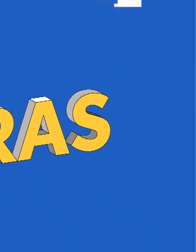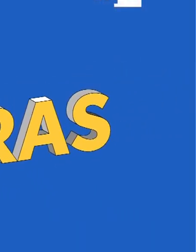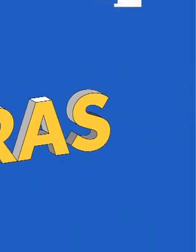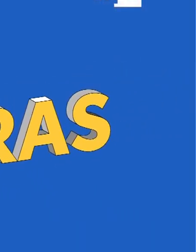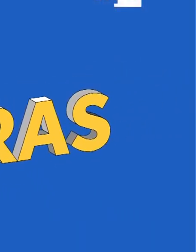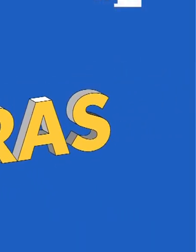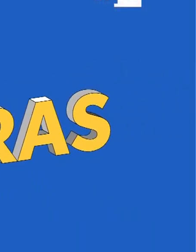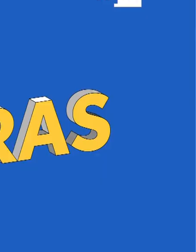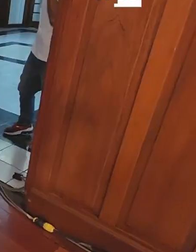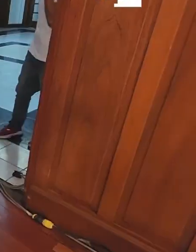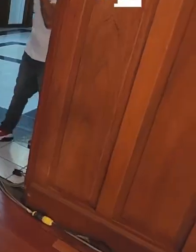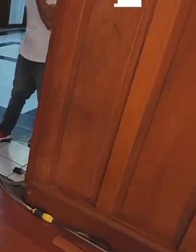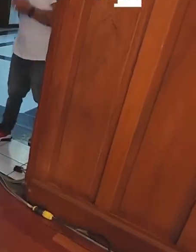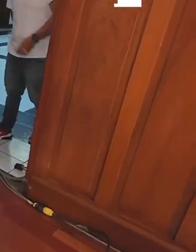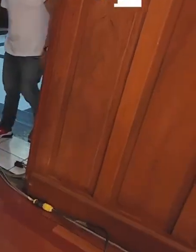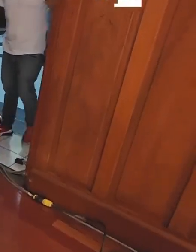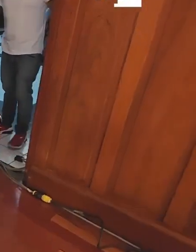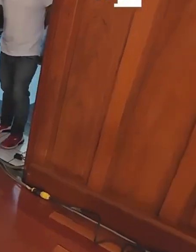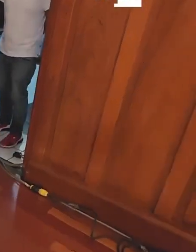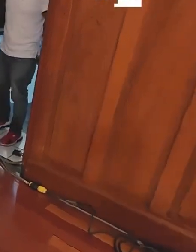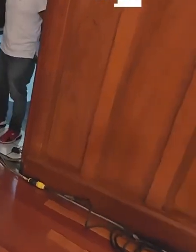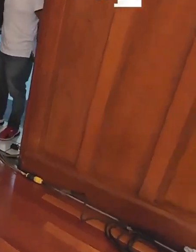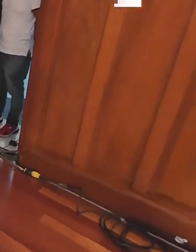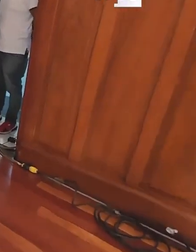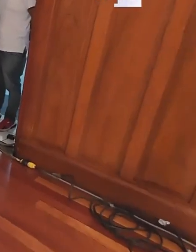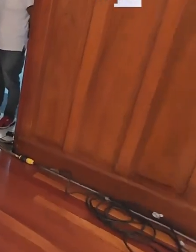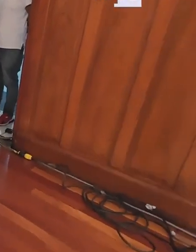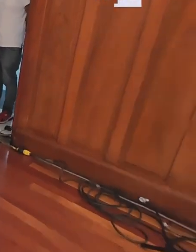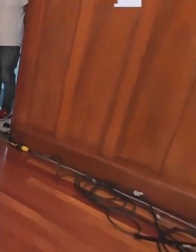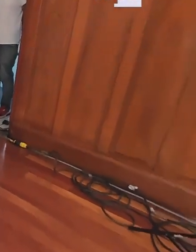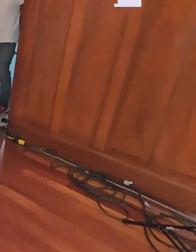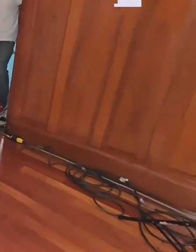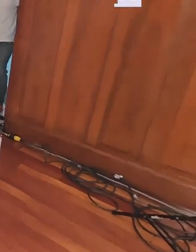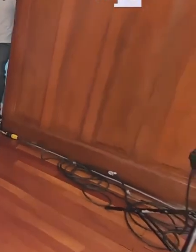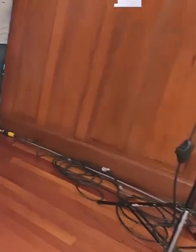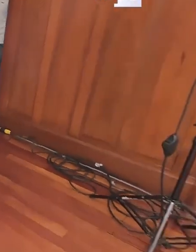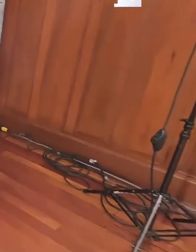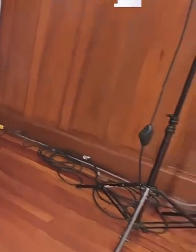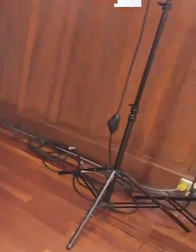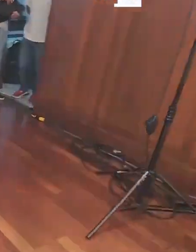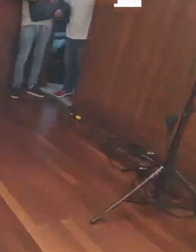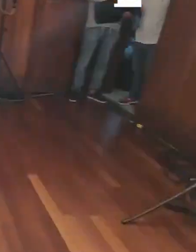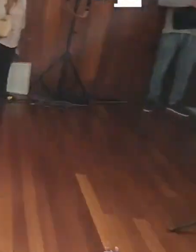Música Chicos, hola, hola ¿Cómo están?